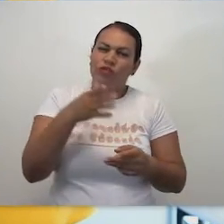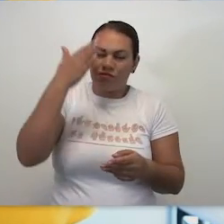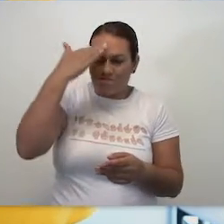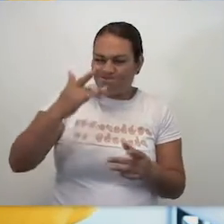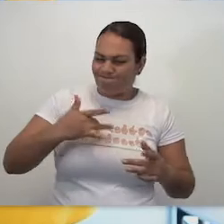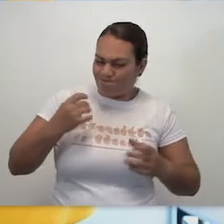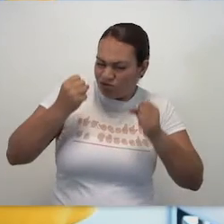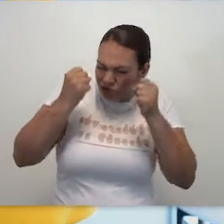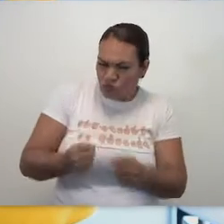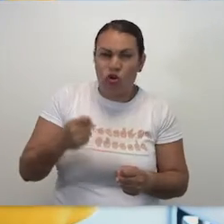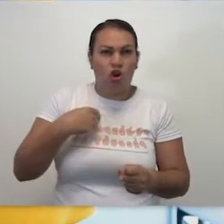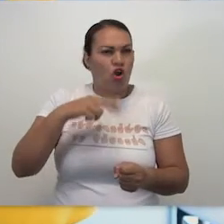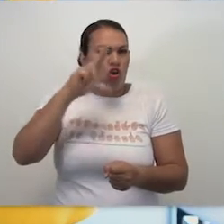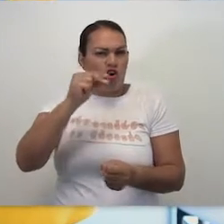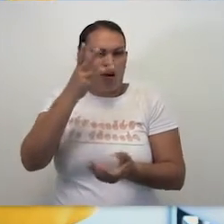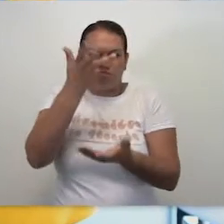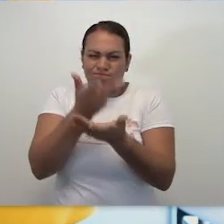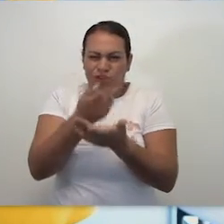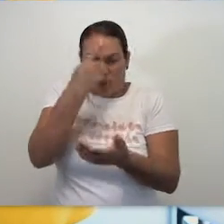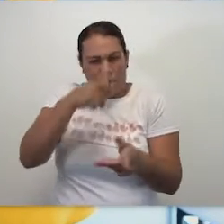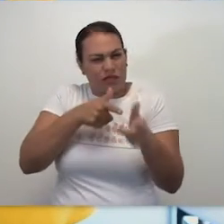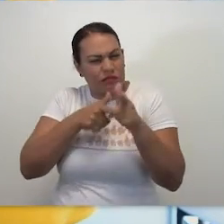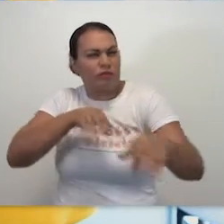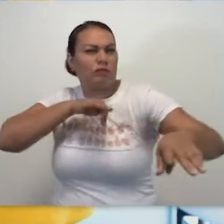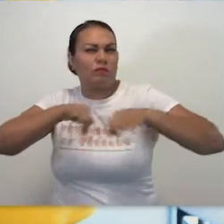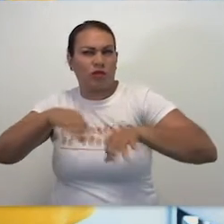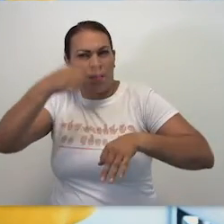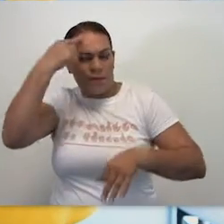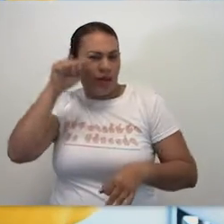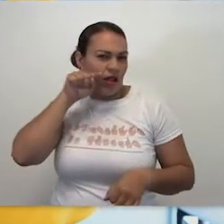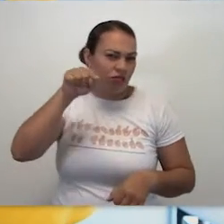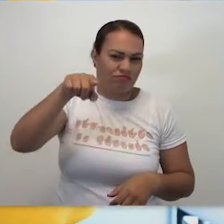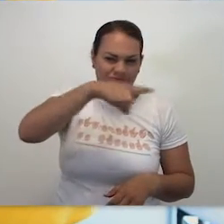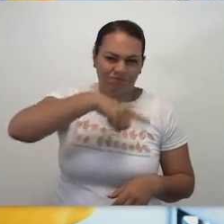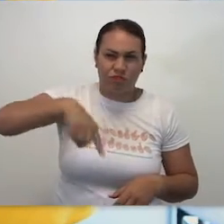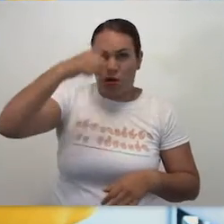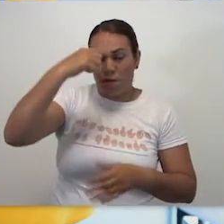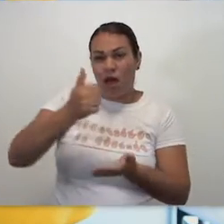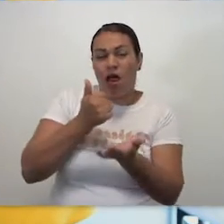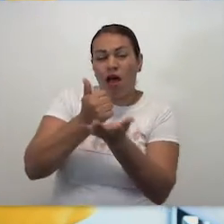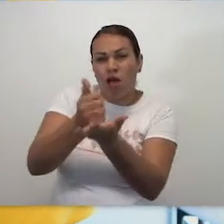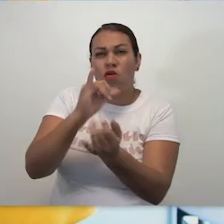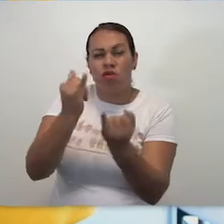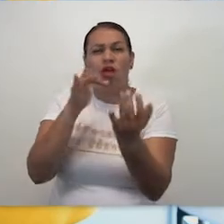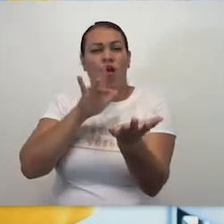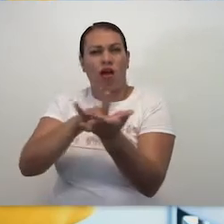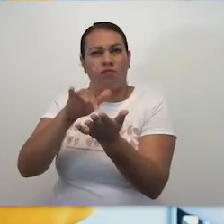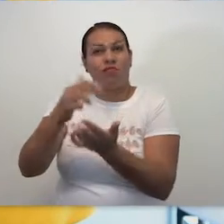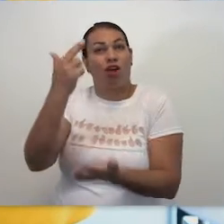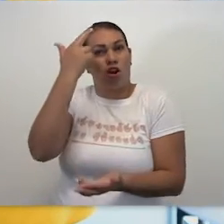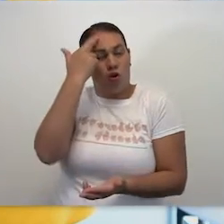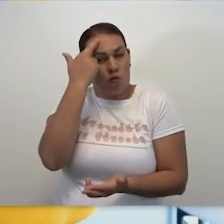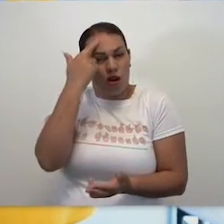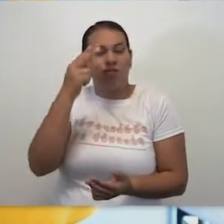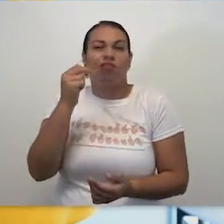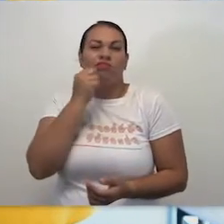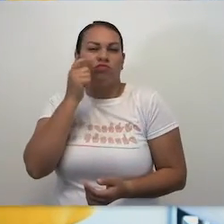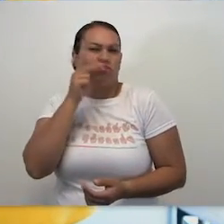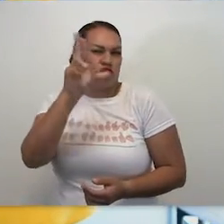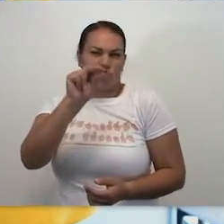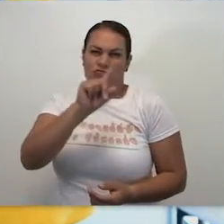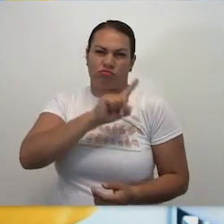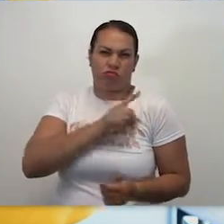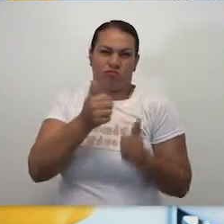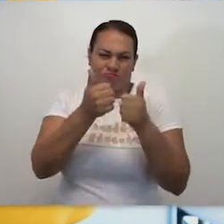Tengan ustedes la seguridad de que no pararemos hasta hacer todo lo que está en nuestras manos para ayudarlos. Recuerden que en